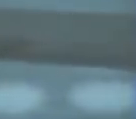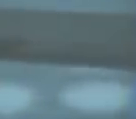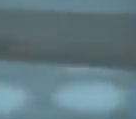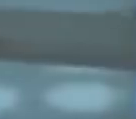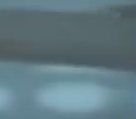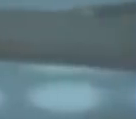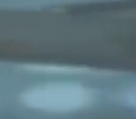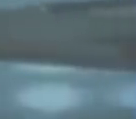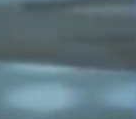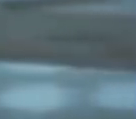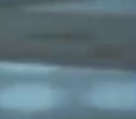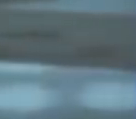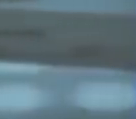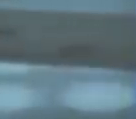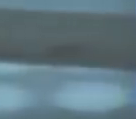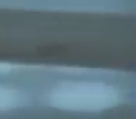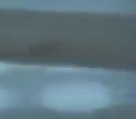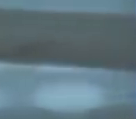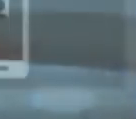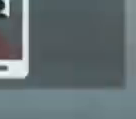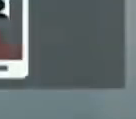la emisión meridiana de la noticia.